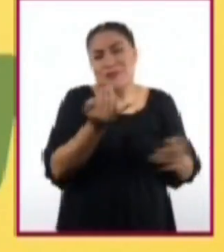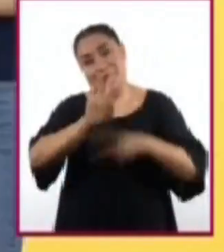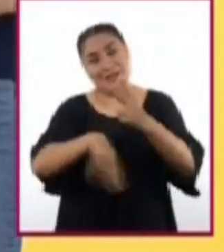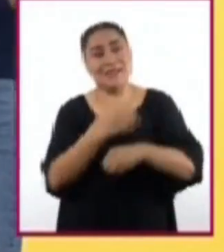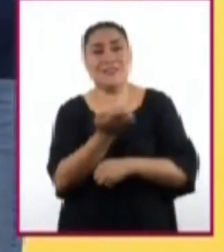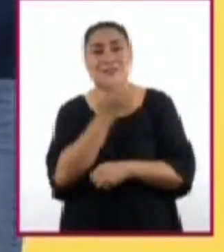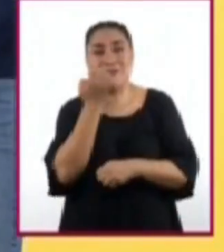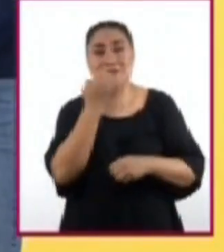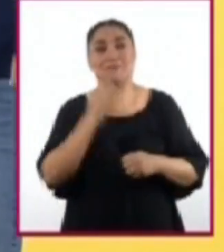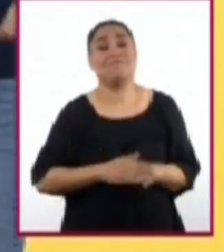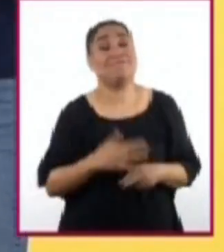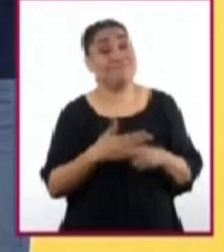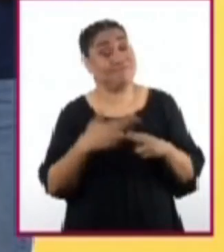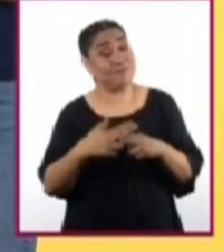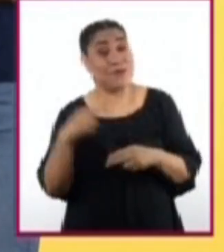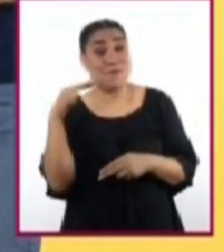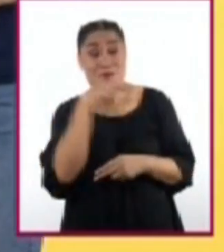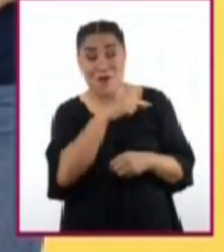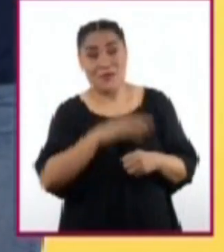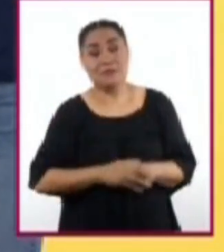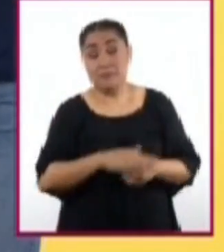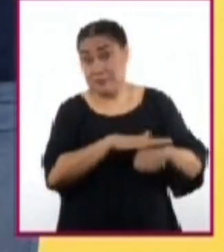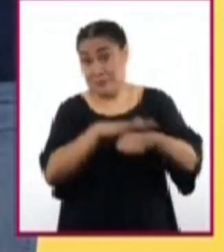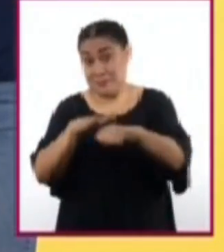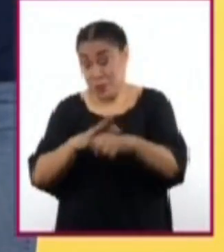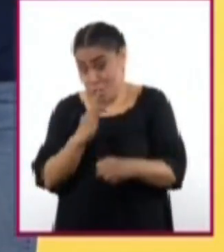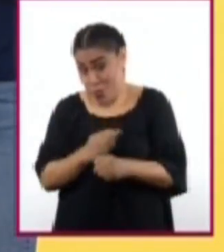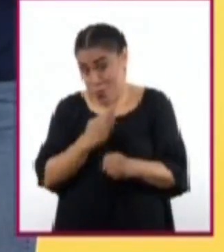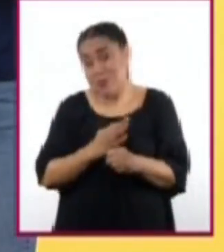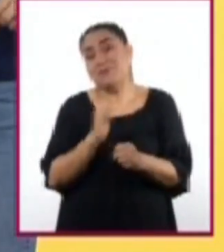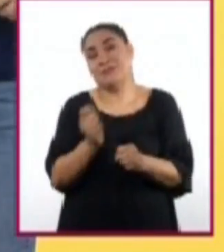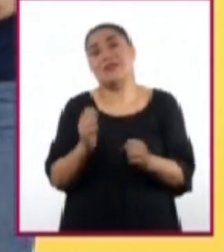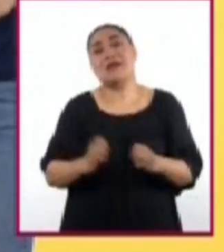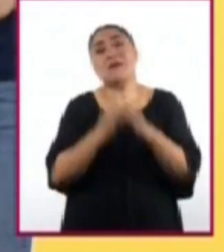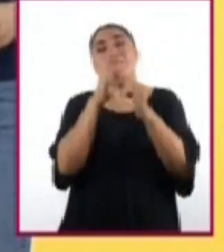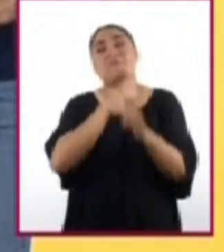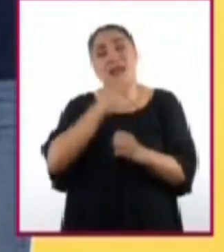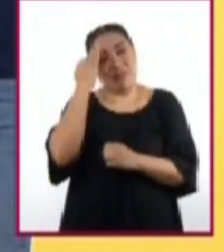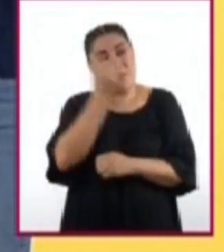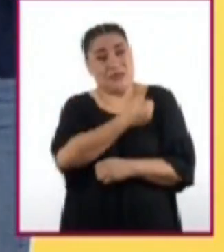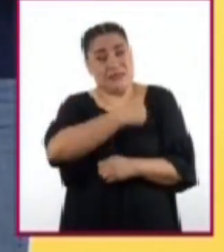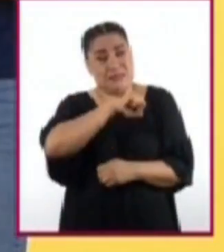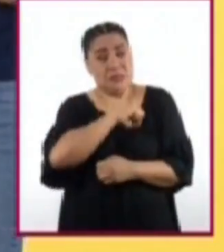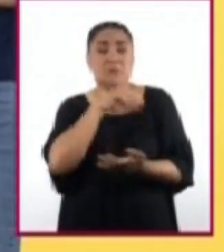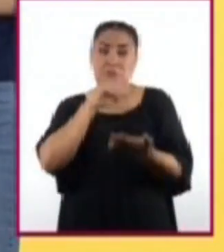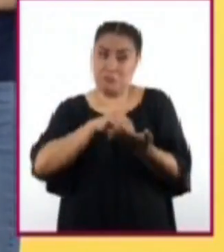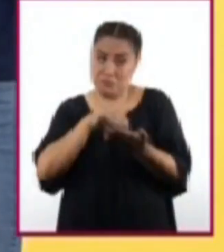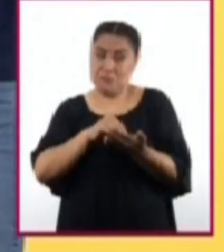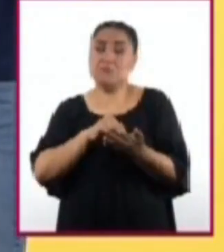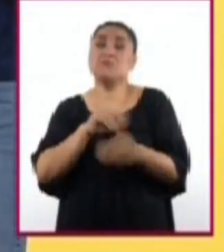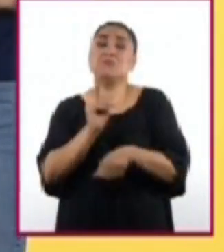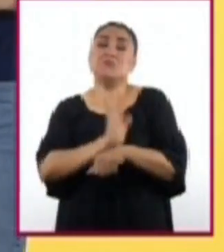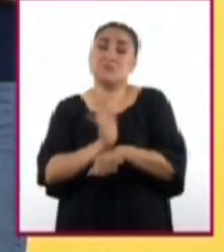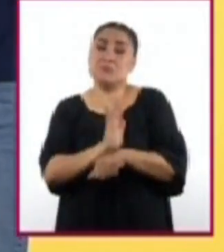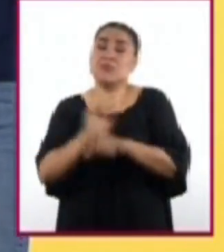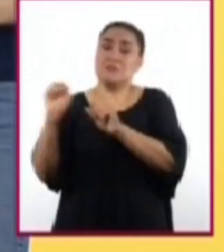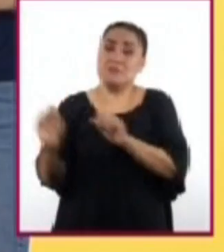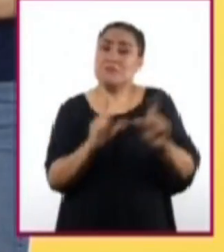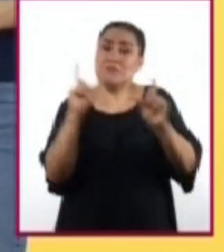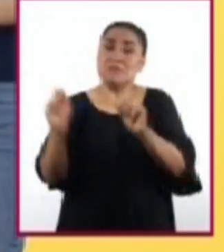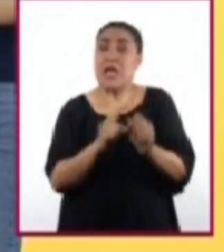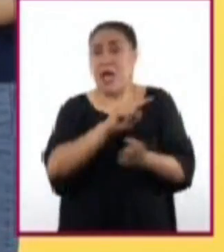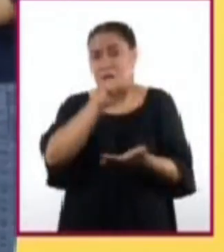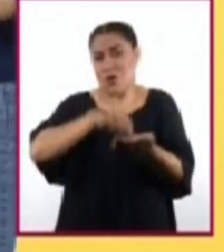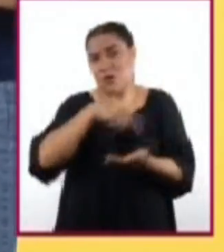generó? Hasta pronto y recuerda que durante esta etapa de contingencia continuaremos transmitiendo programas para que aprendas